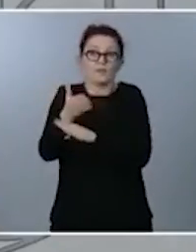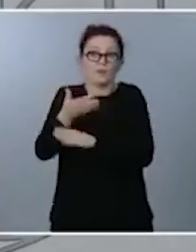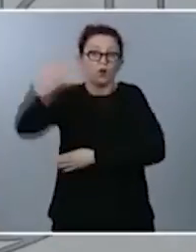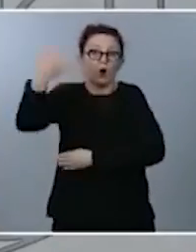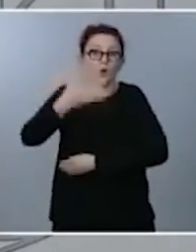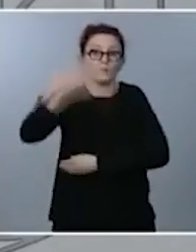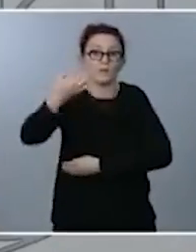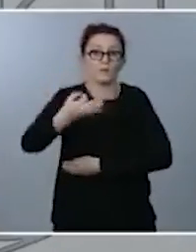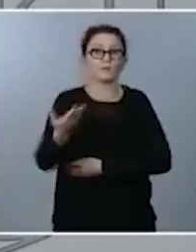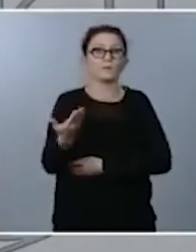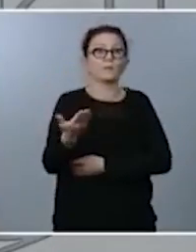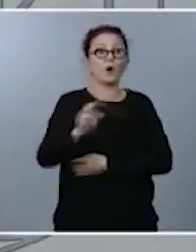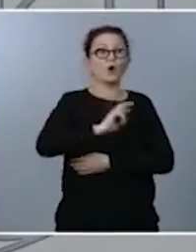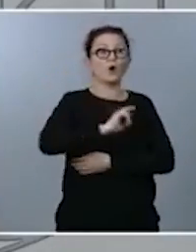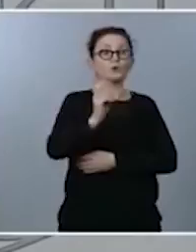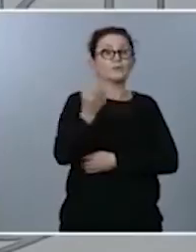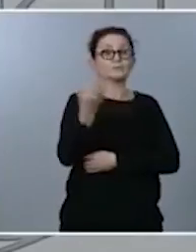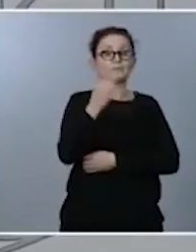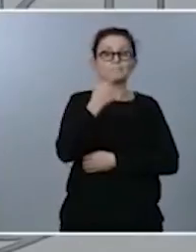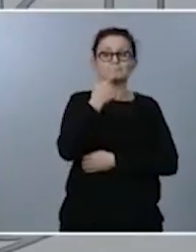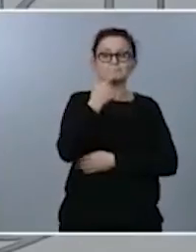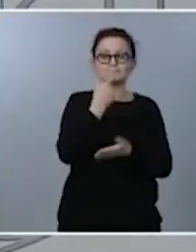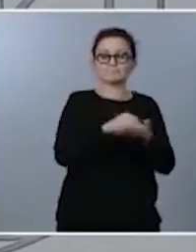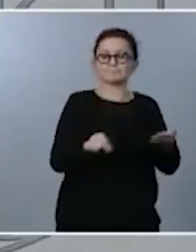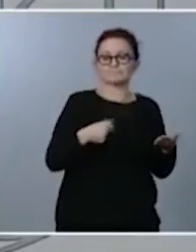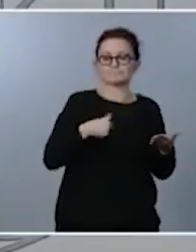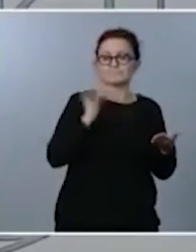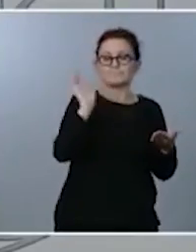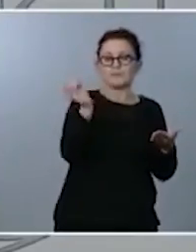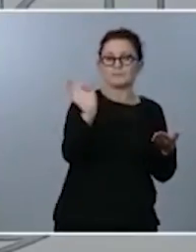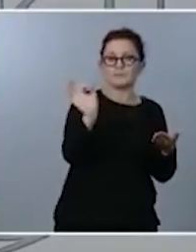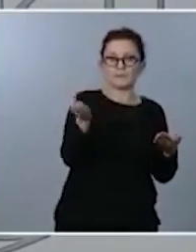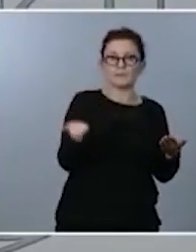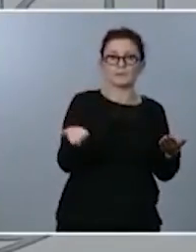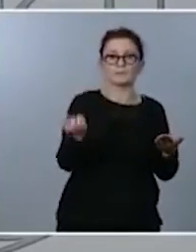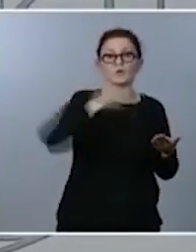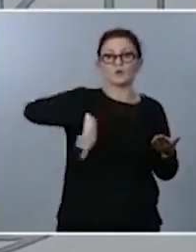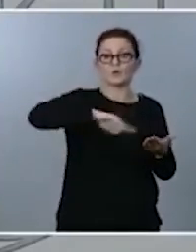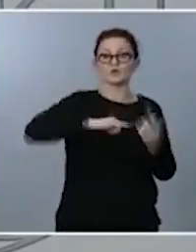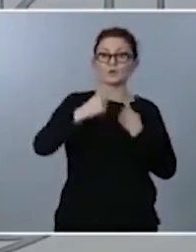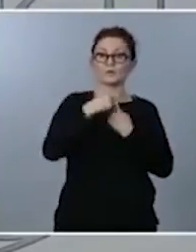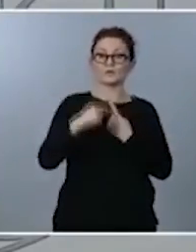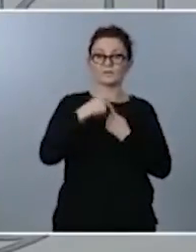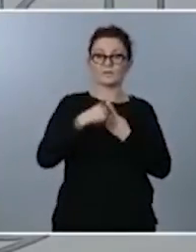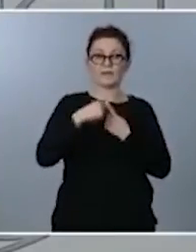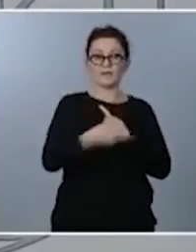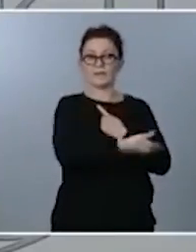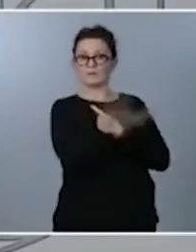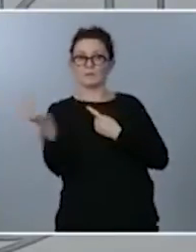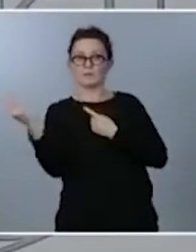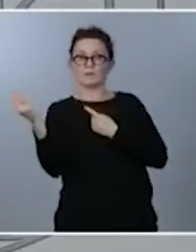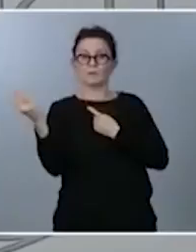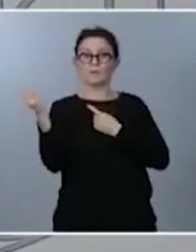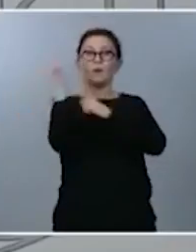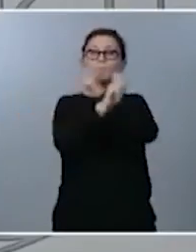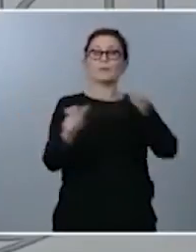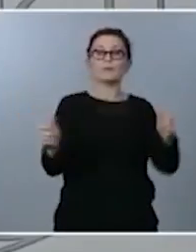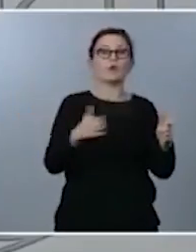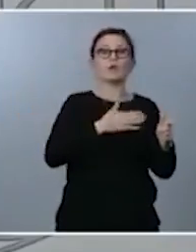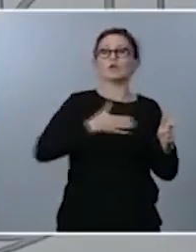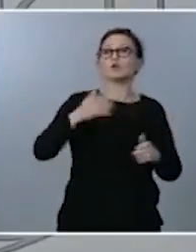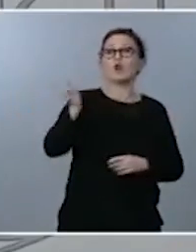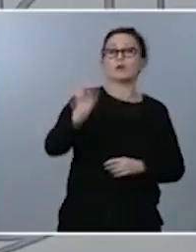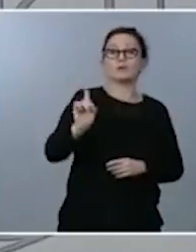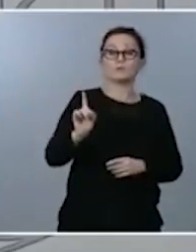tendremos que tomar nota porque somos conscientes que somos referentes del conjunto de la población y no queremos que aparezcan noticias de este